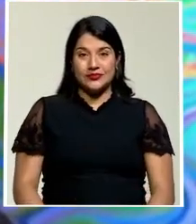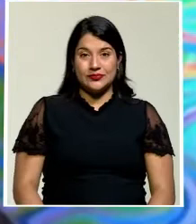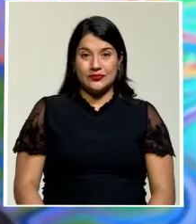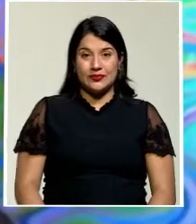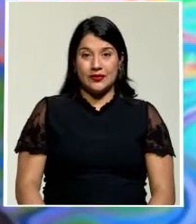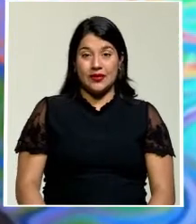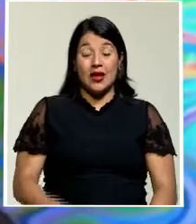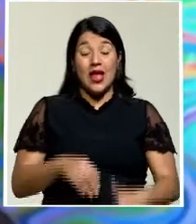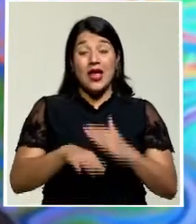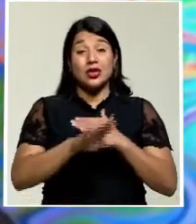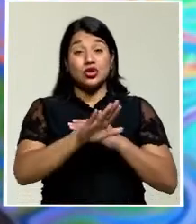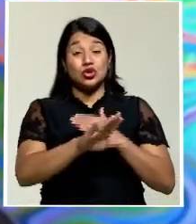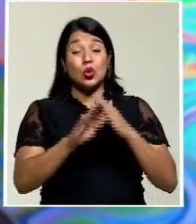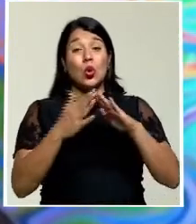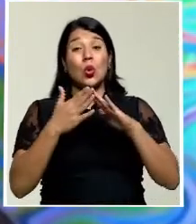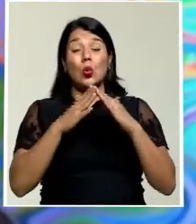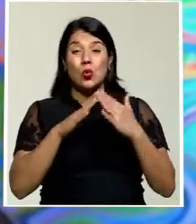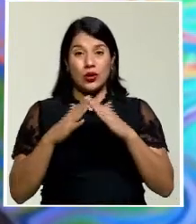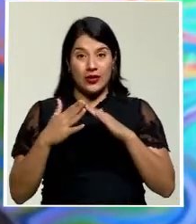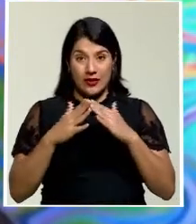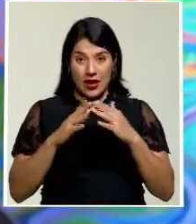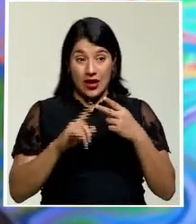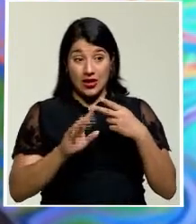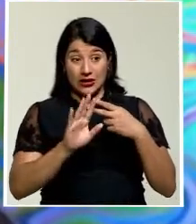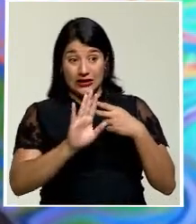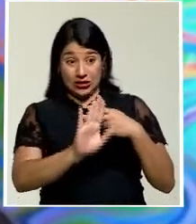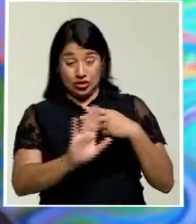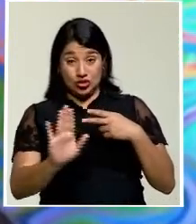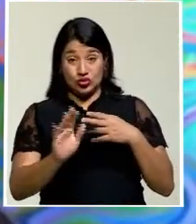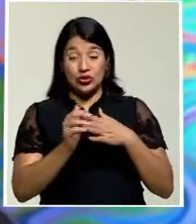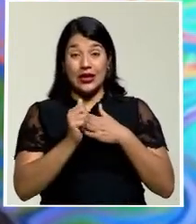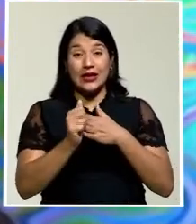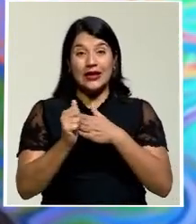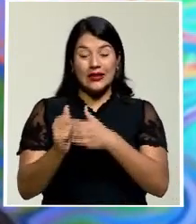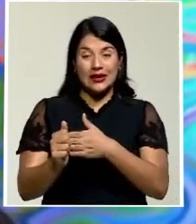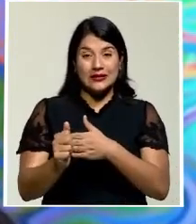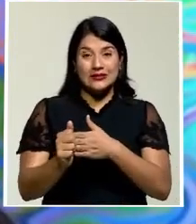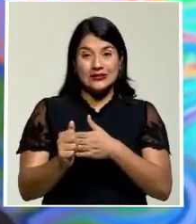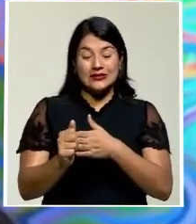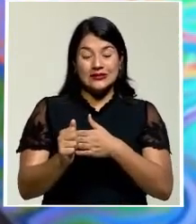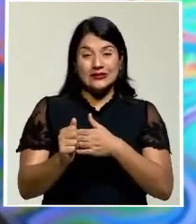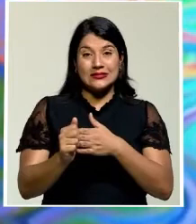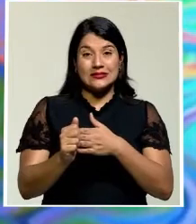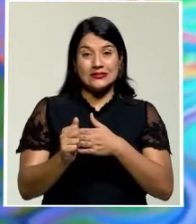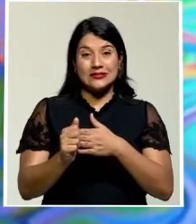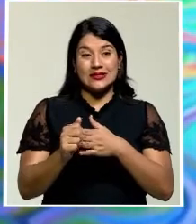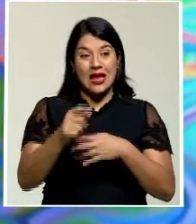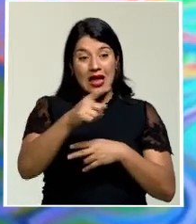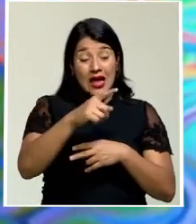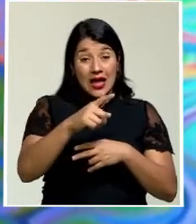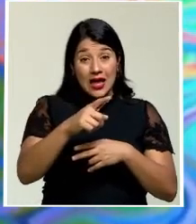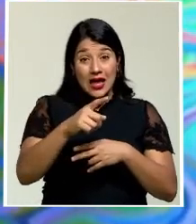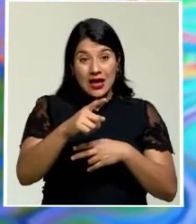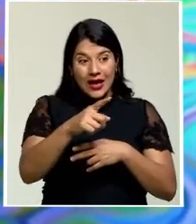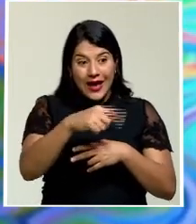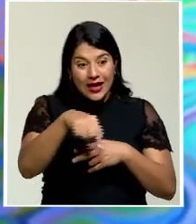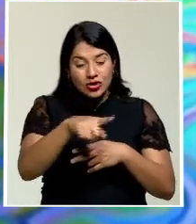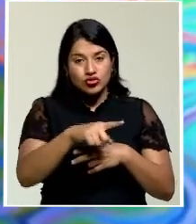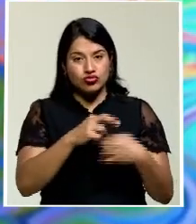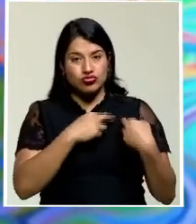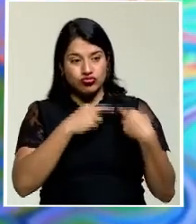su comunidad, sus líderes están el resguardo de esa joya,